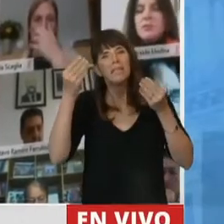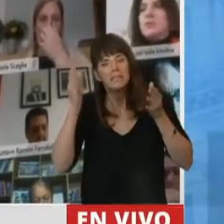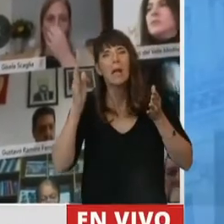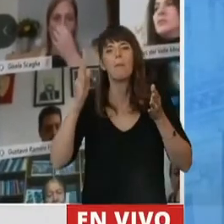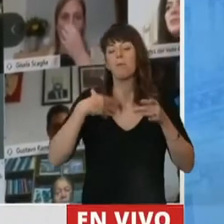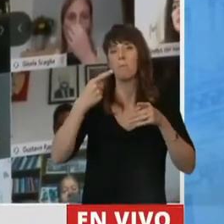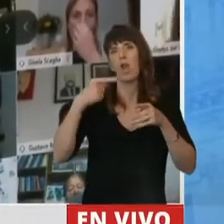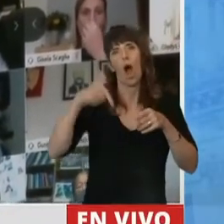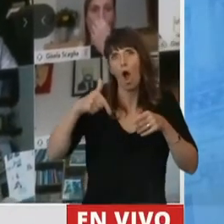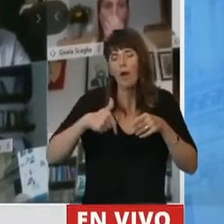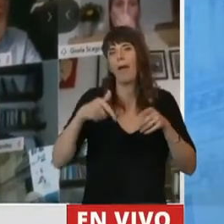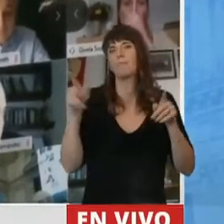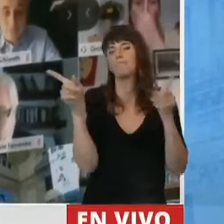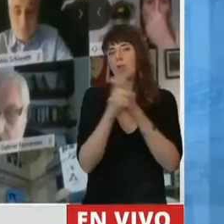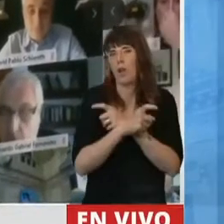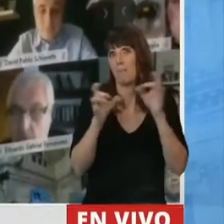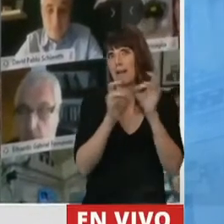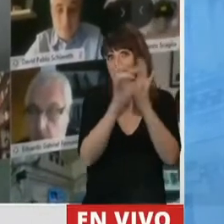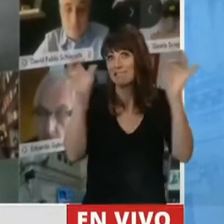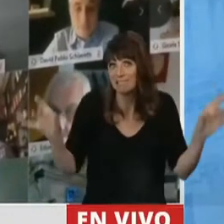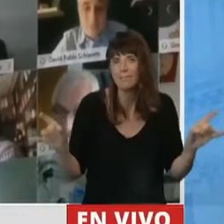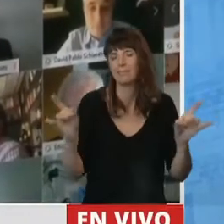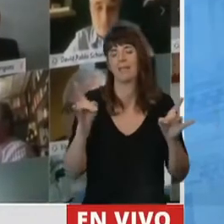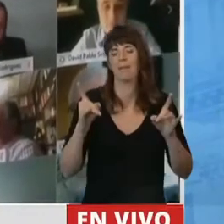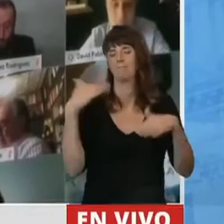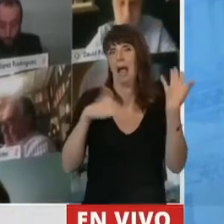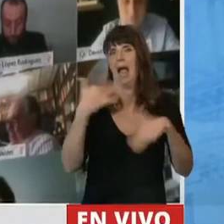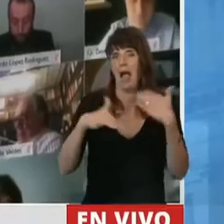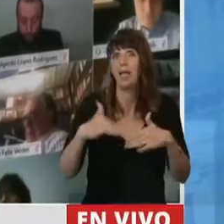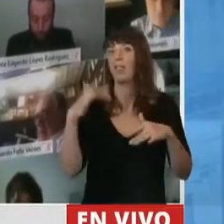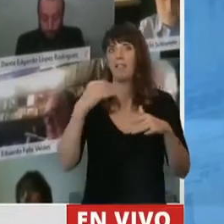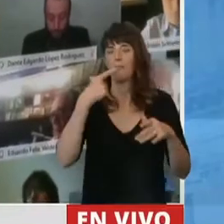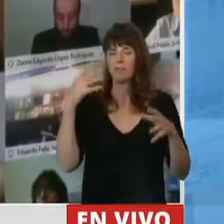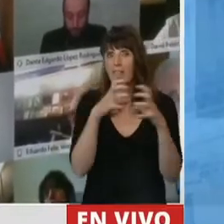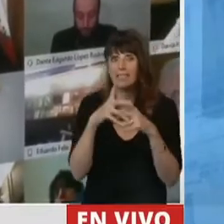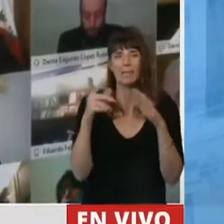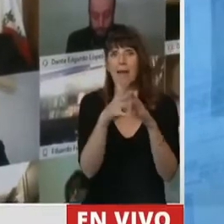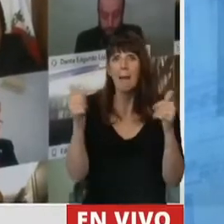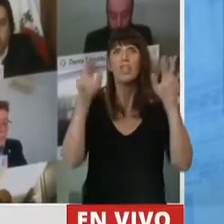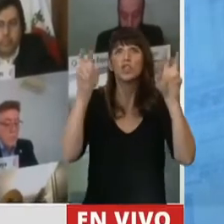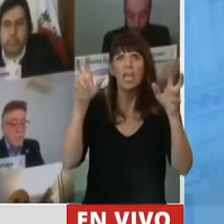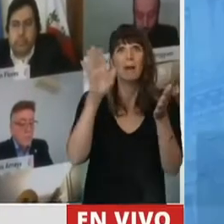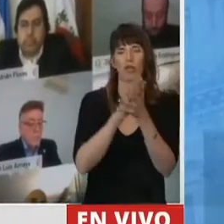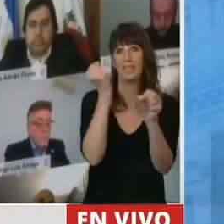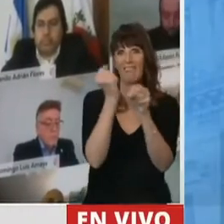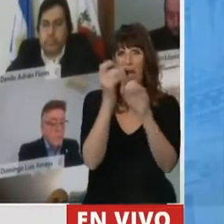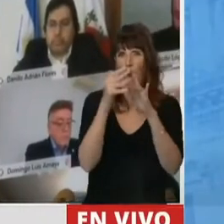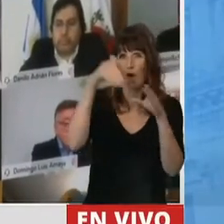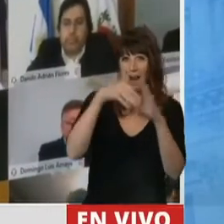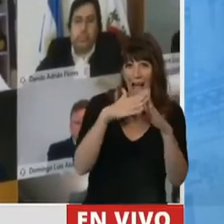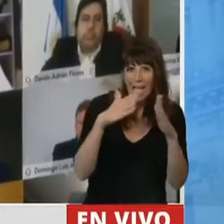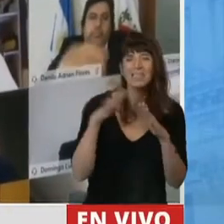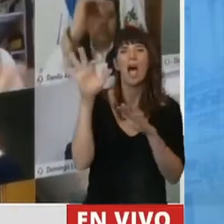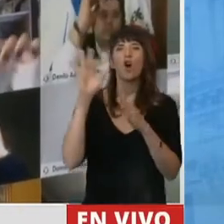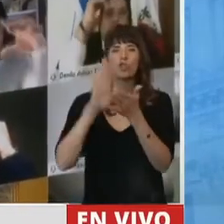lo ha puesto de alguna manera en frente a nuestro. Y tenemos que discutir el teletrabajo, tenemos que discutir economía del conocimiento, tenemos que discutir